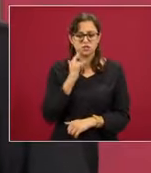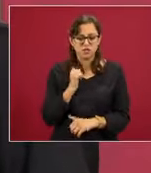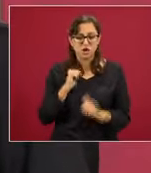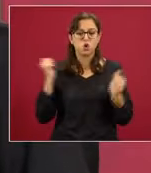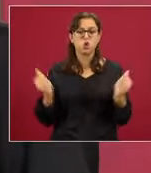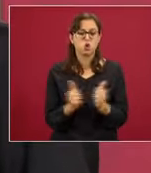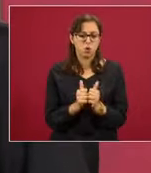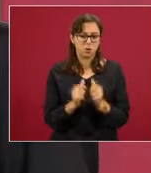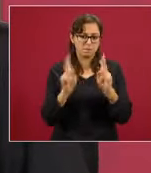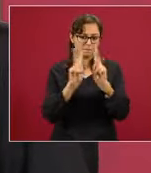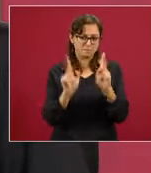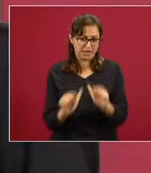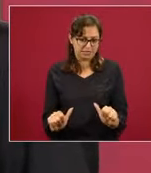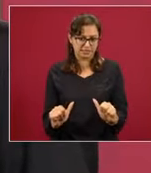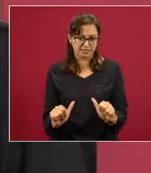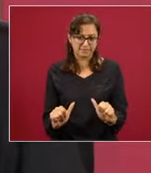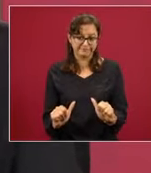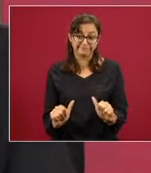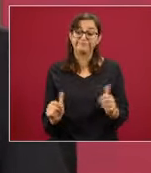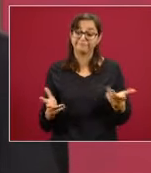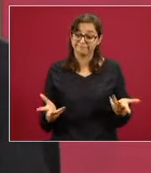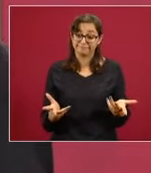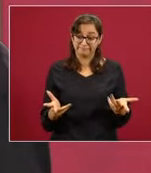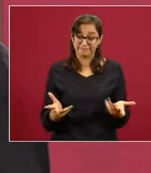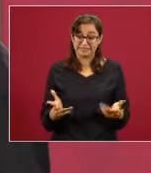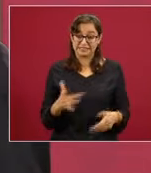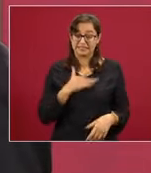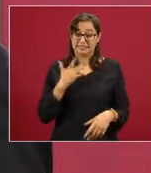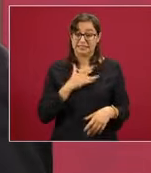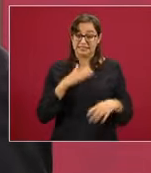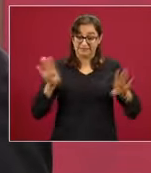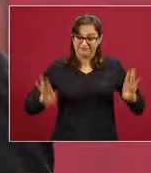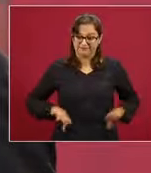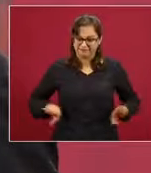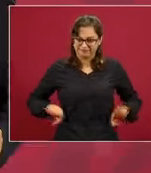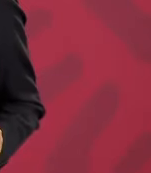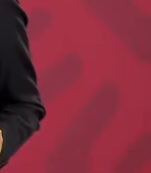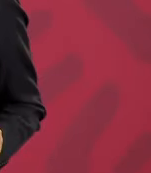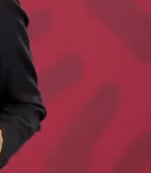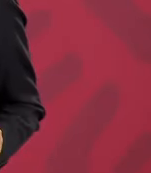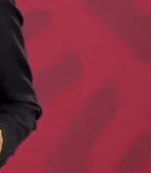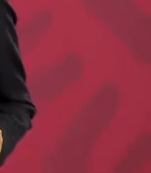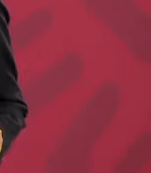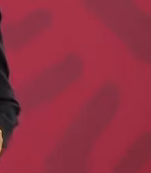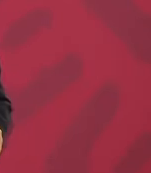claro, se requiere de convicciones firmes